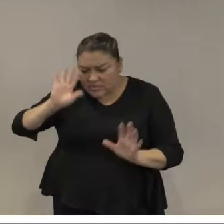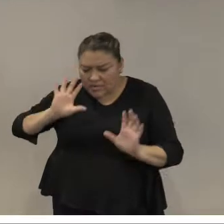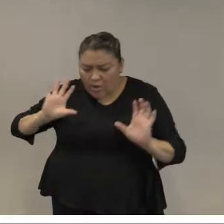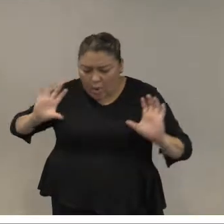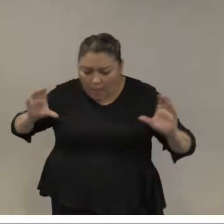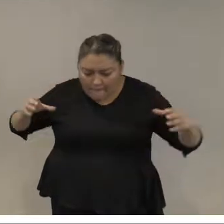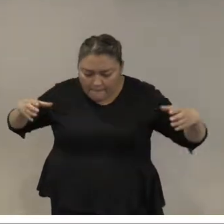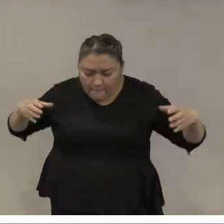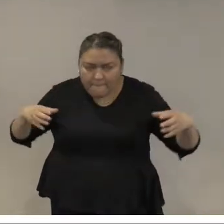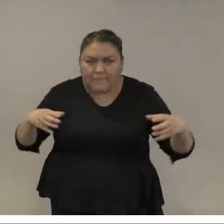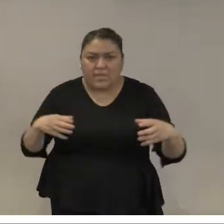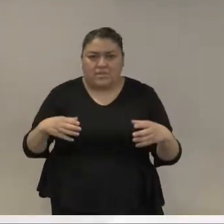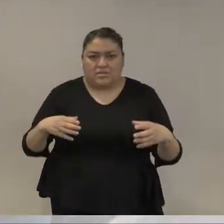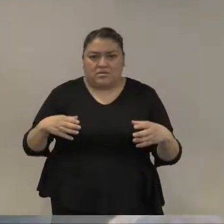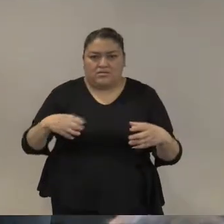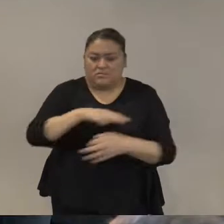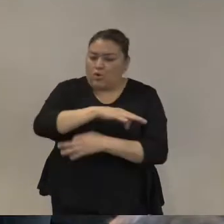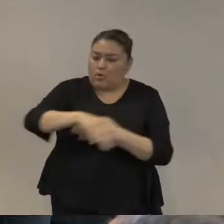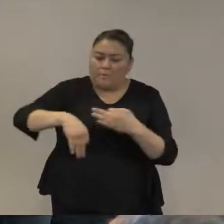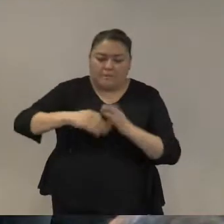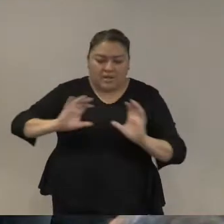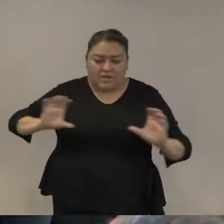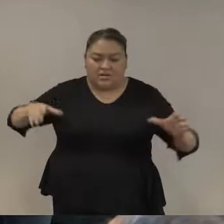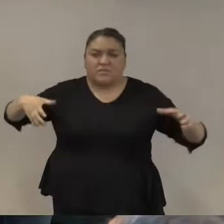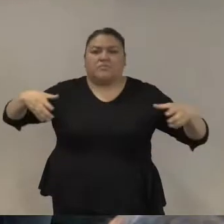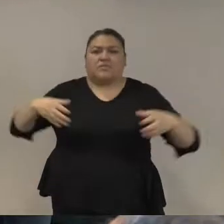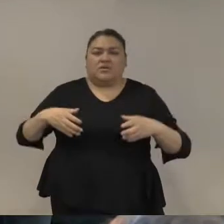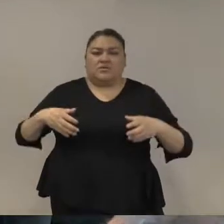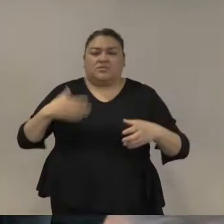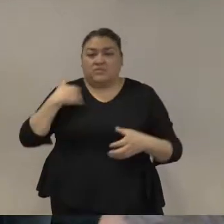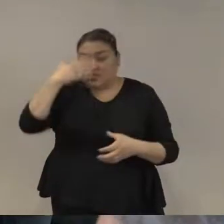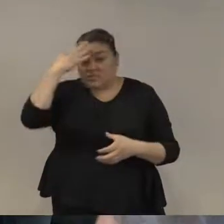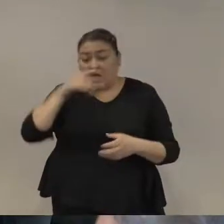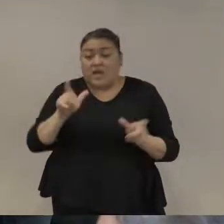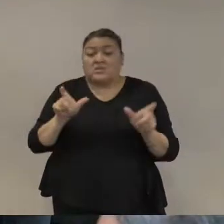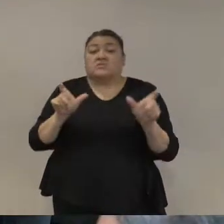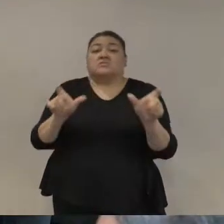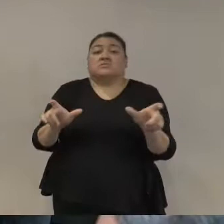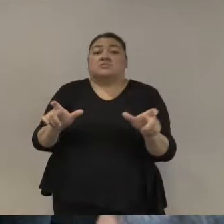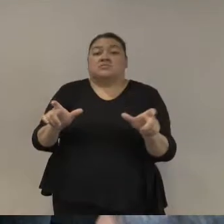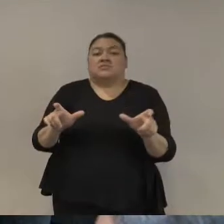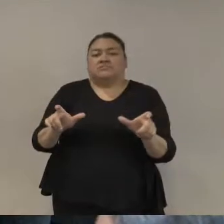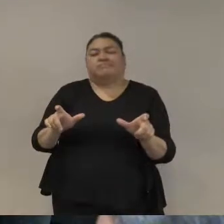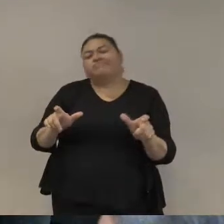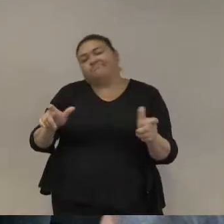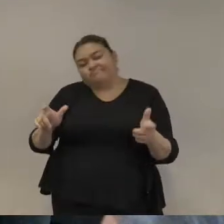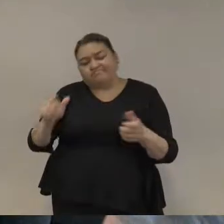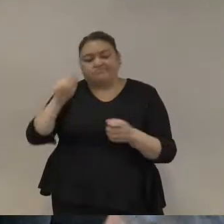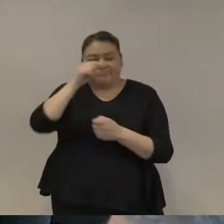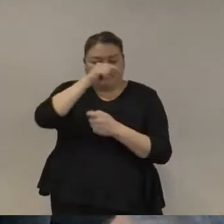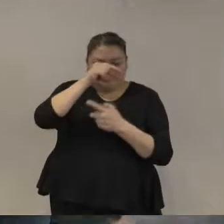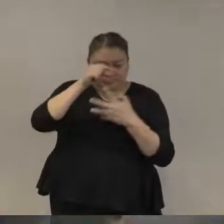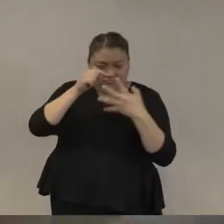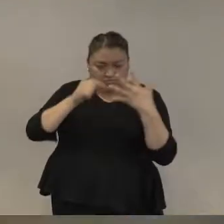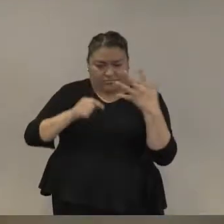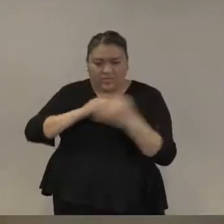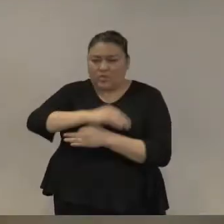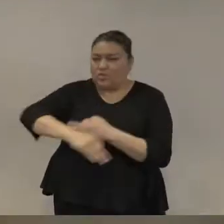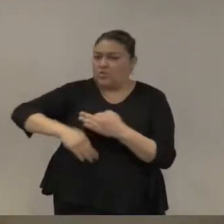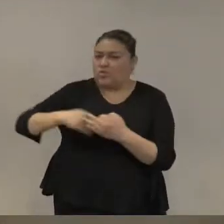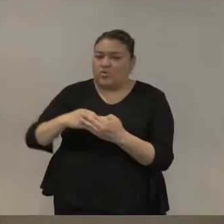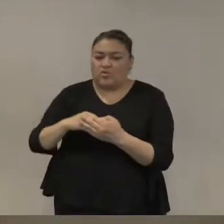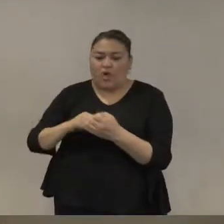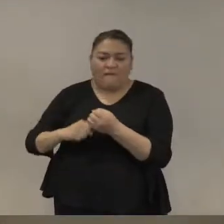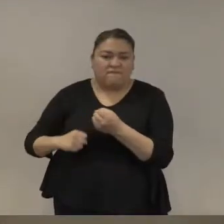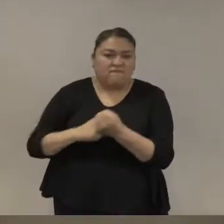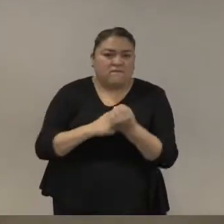todo esto implica reconocer que este sector necesita fortalecerse todo a la misma vez eso